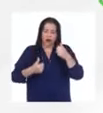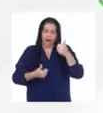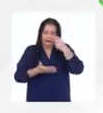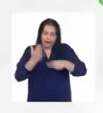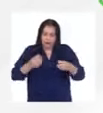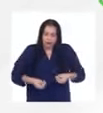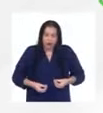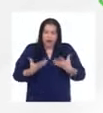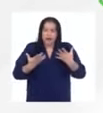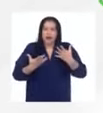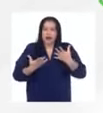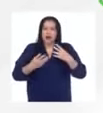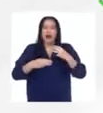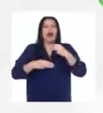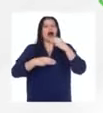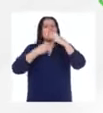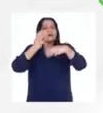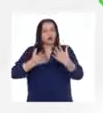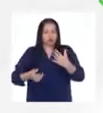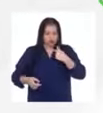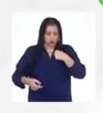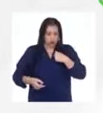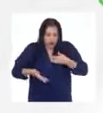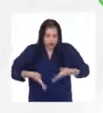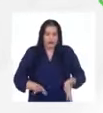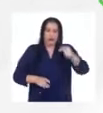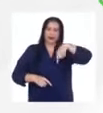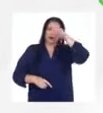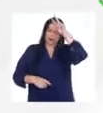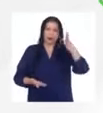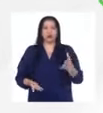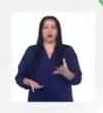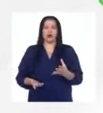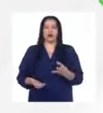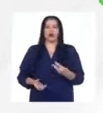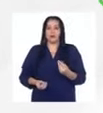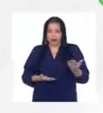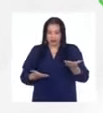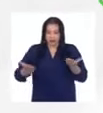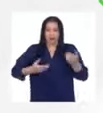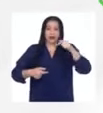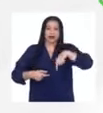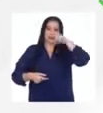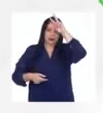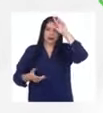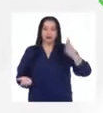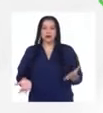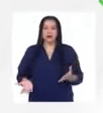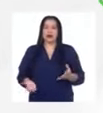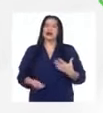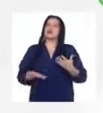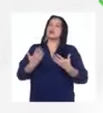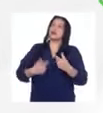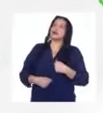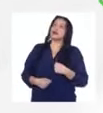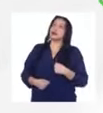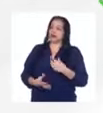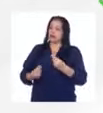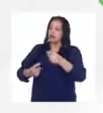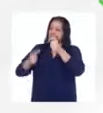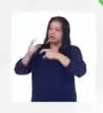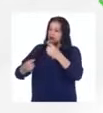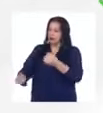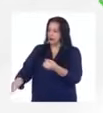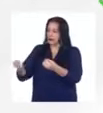mi contribución tenía que ver con con estar al servicio de mi país entonces eso que podría haber sido visto como